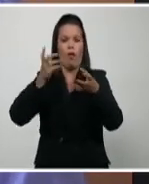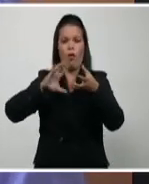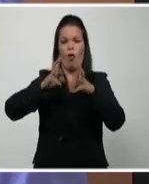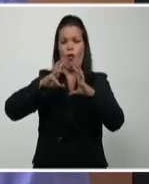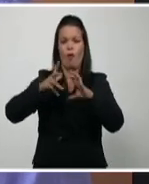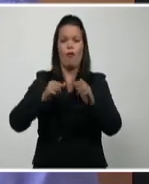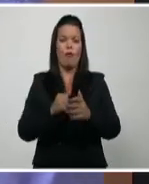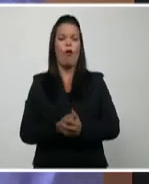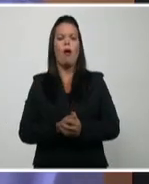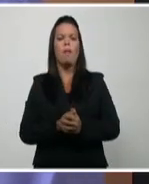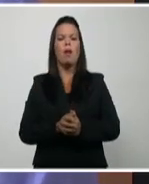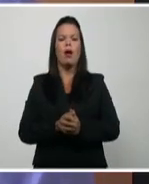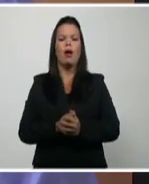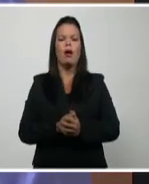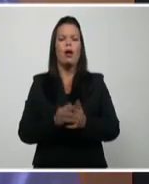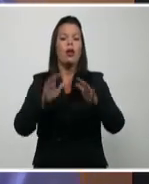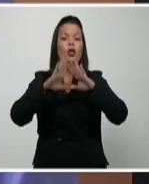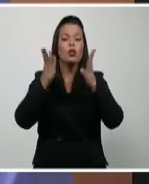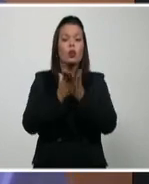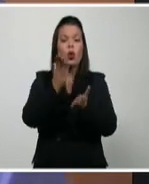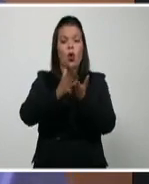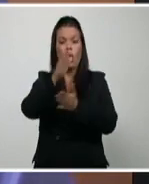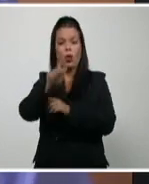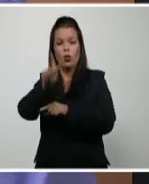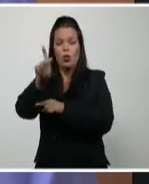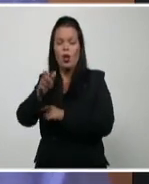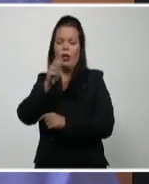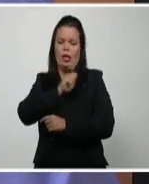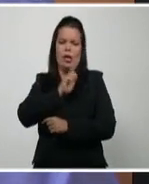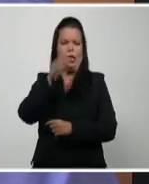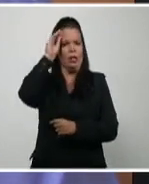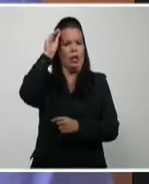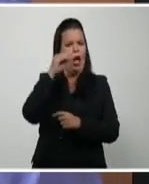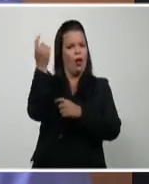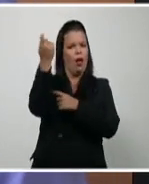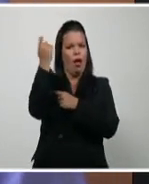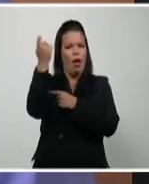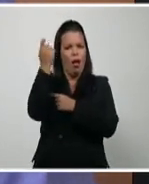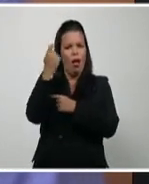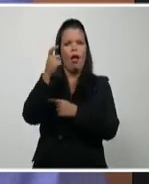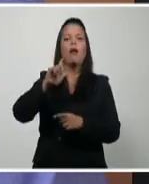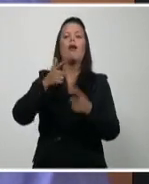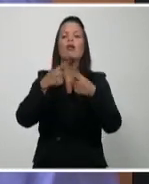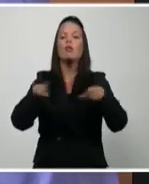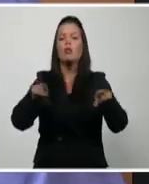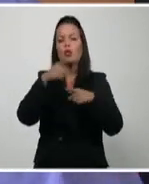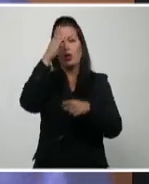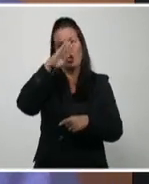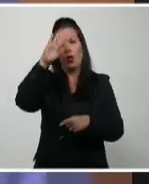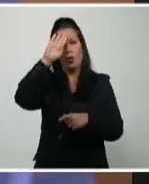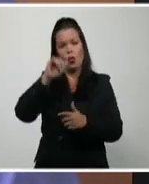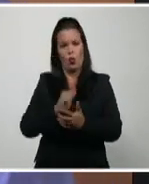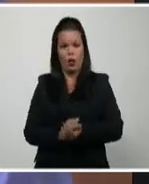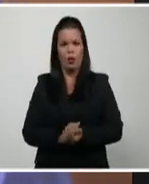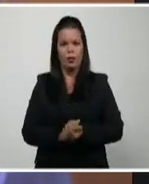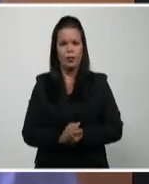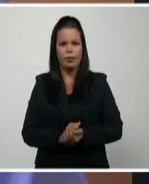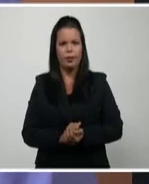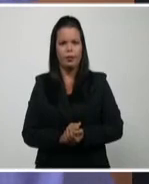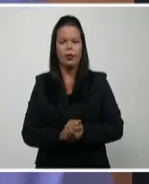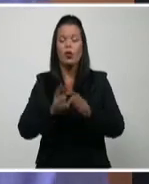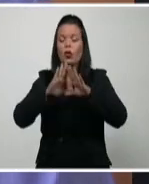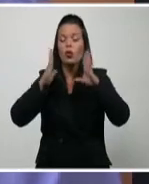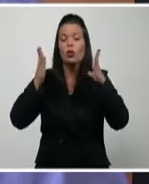estudiantes siempre tienen inquietudes por la música popular cubana y también por el jazz, que es un género que desarrolla muchísimo